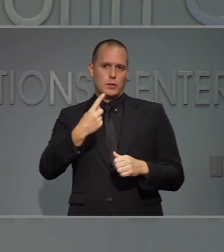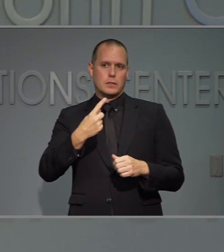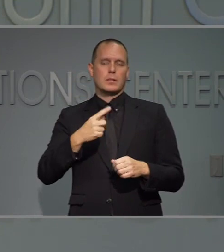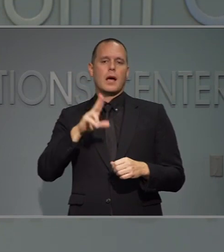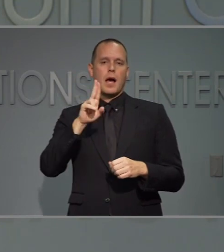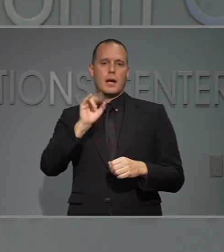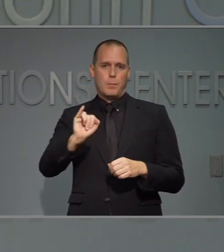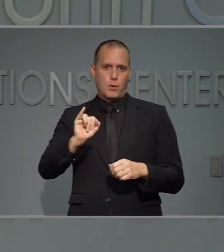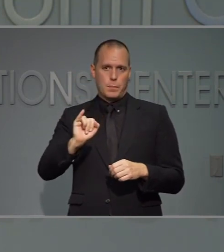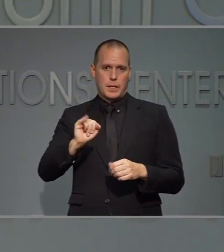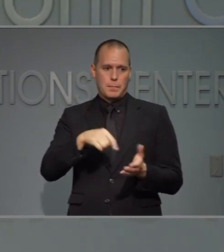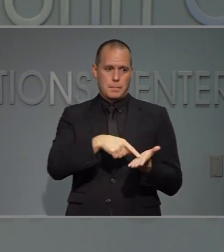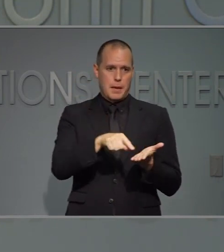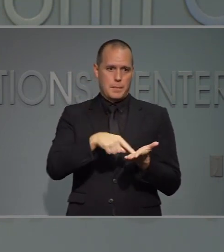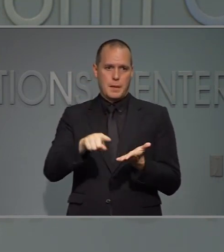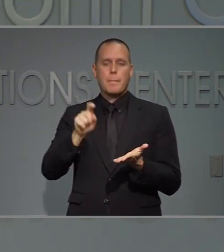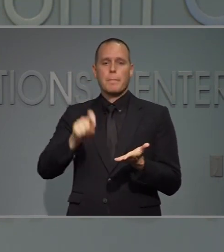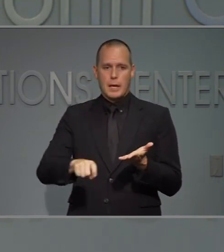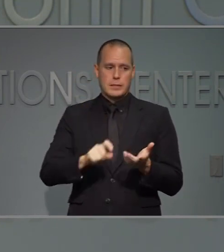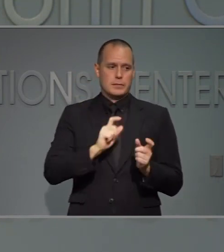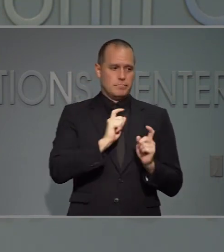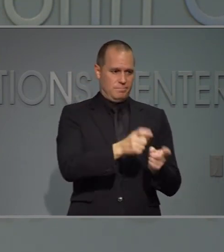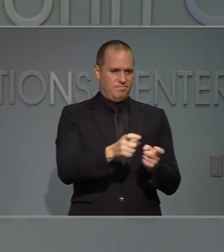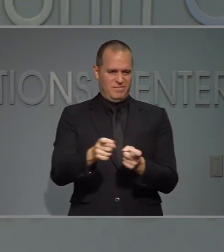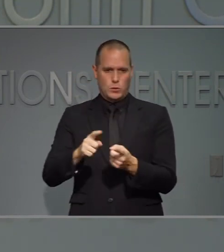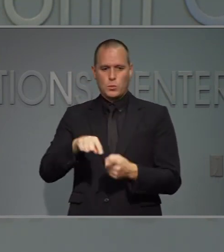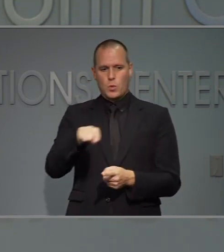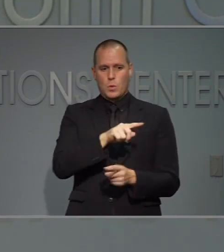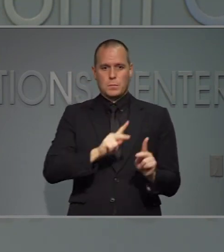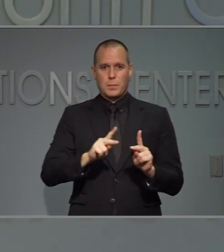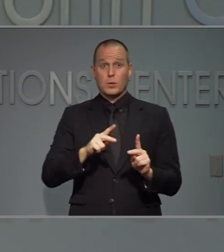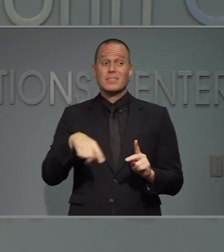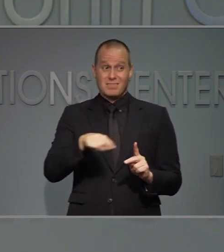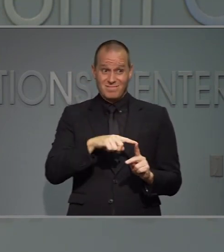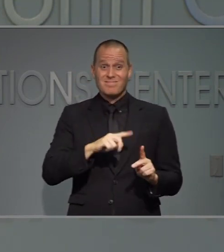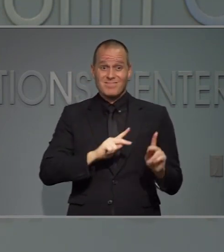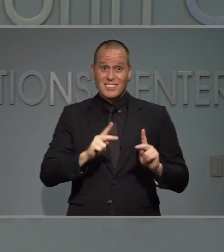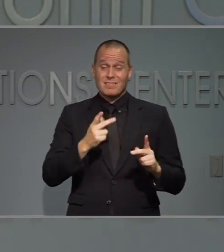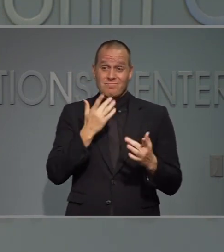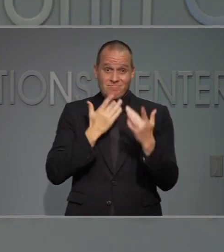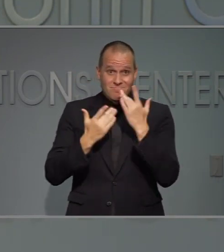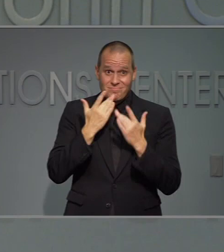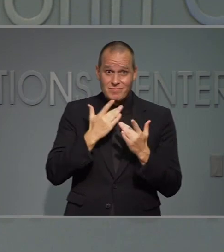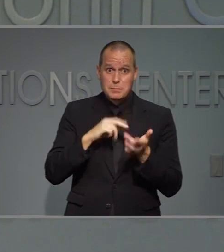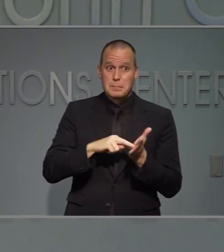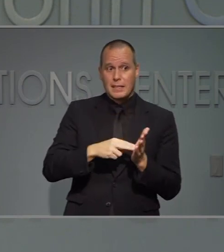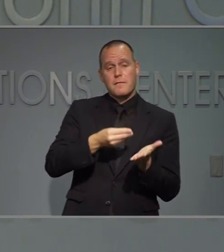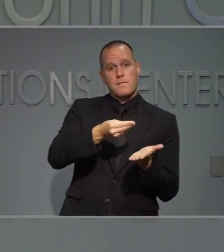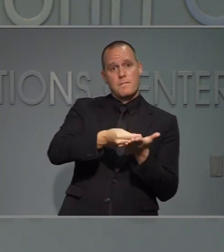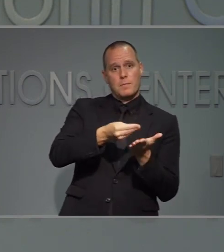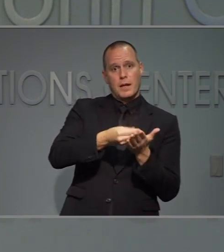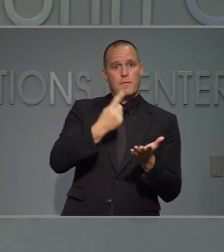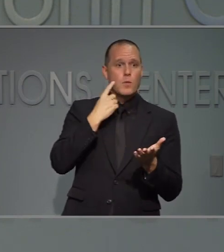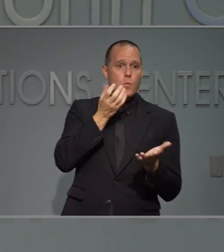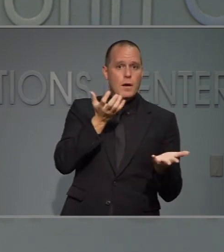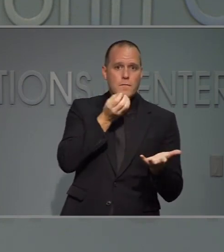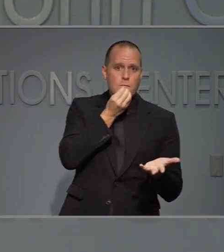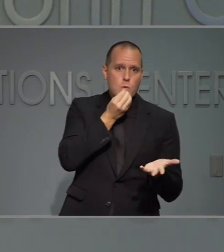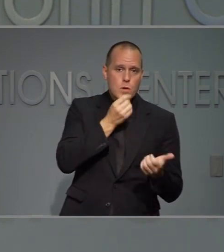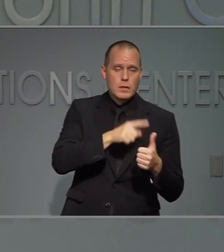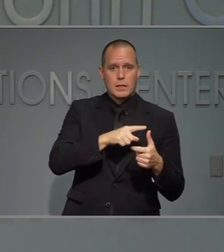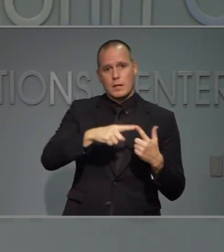Necesitamos. Darles la compensación de desempleo a las personas que lo necesitan. que están colgados de un hilo que